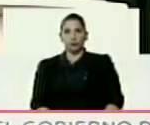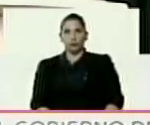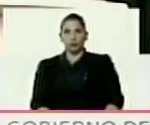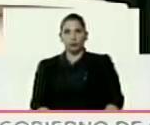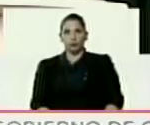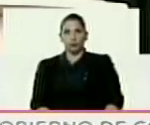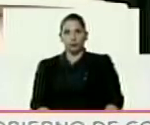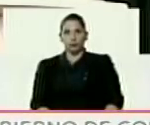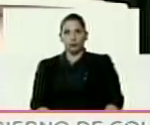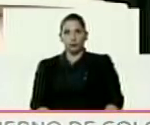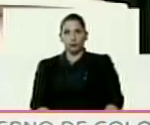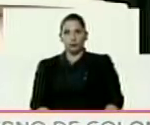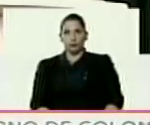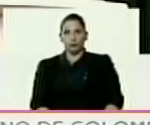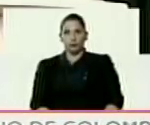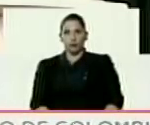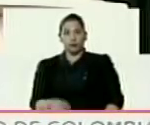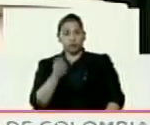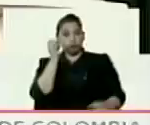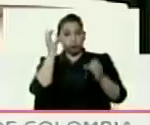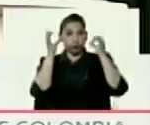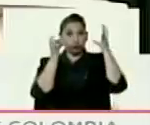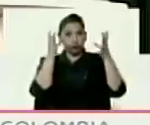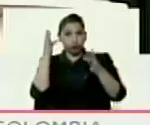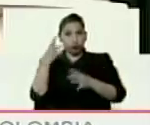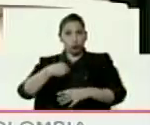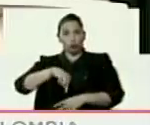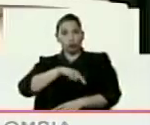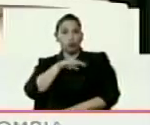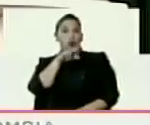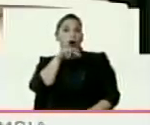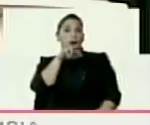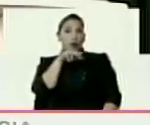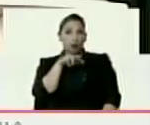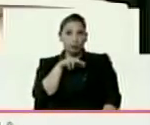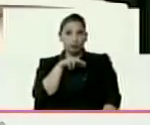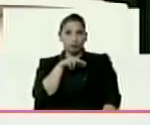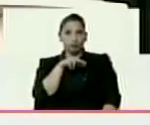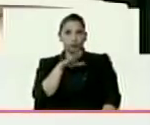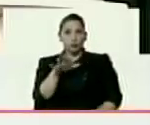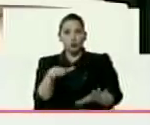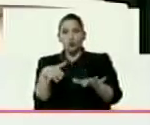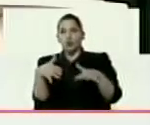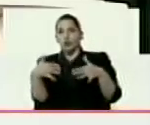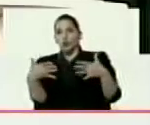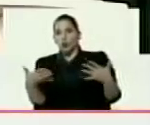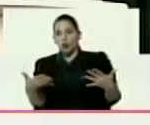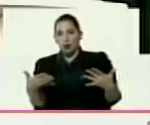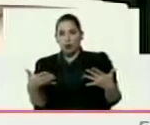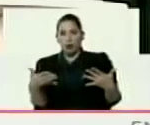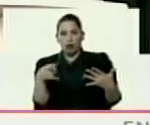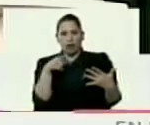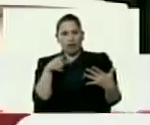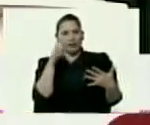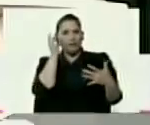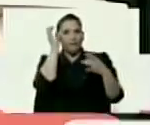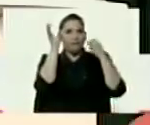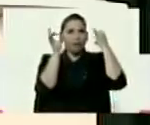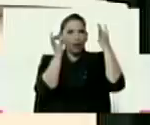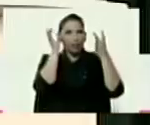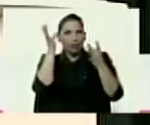Si de fantasías vamos a hablar, cuando esas fantasías